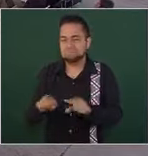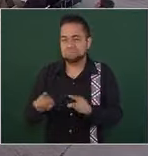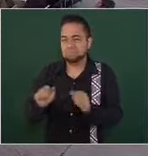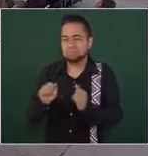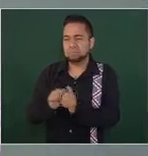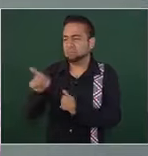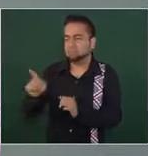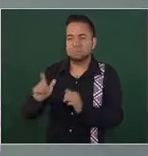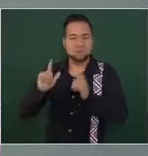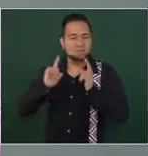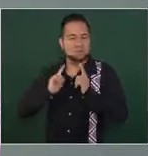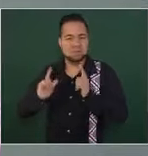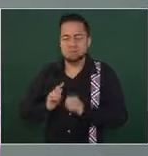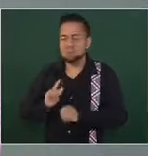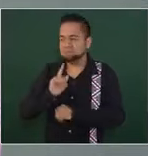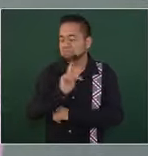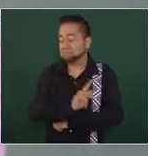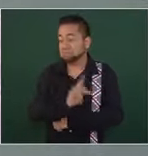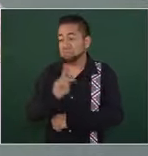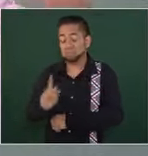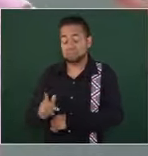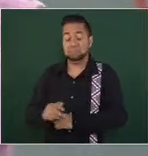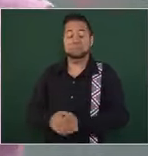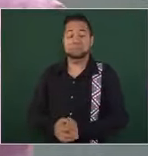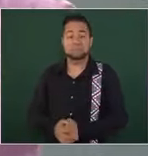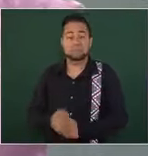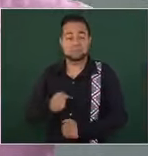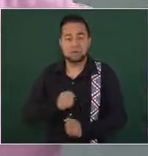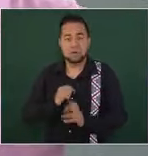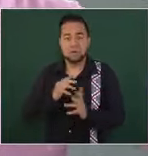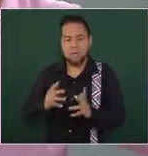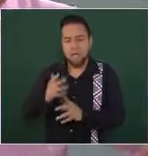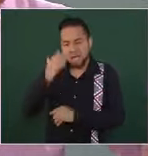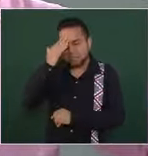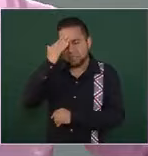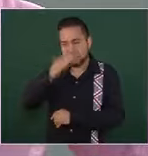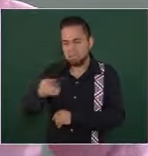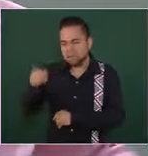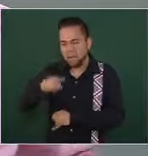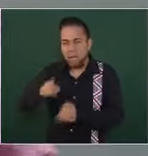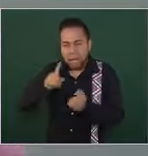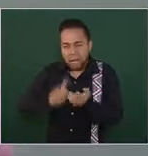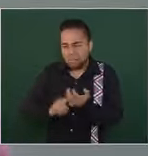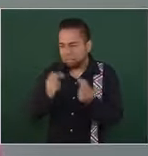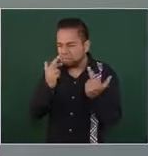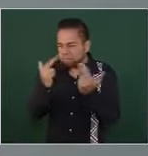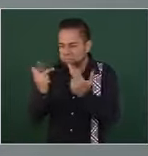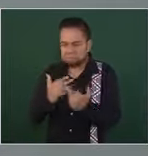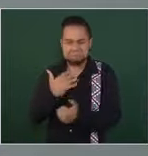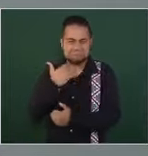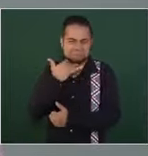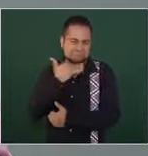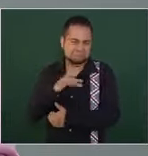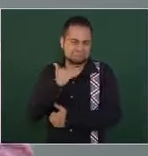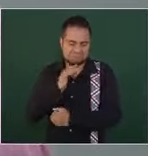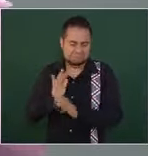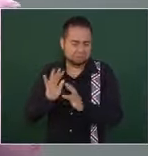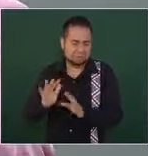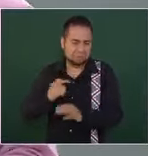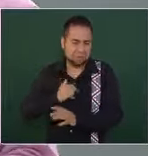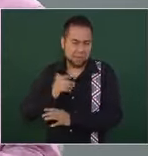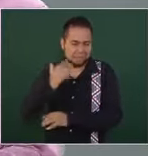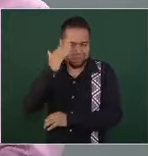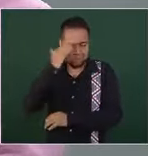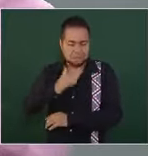sí sabía yo de que estaba descompuesto y